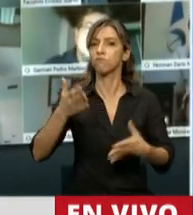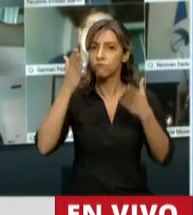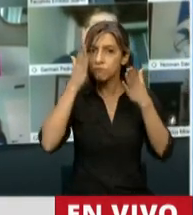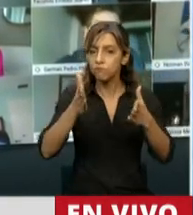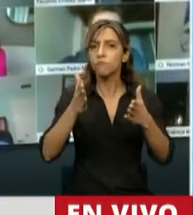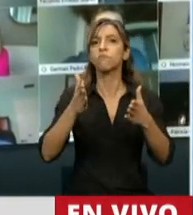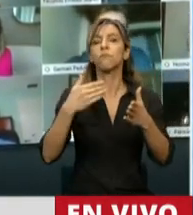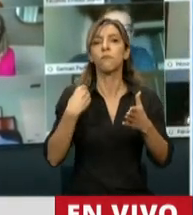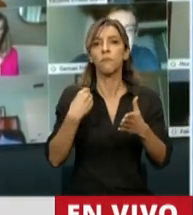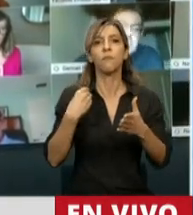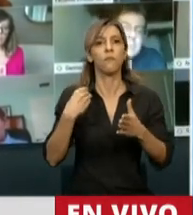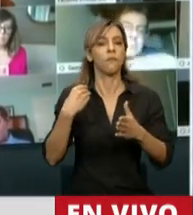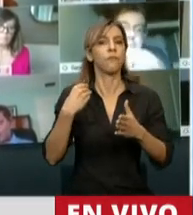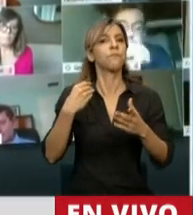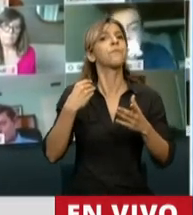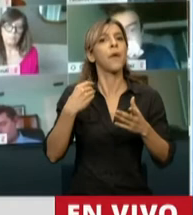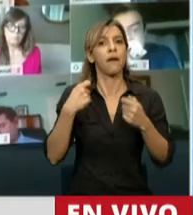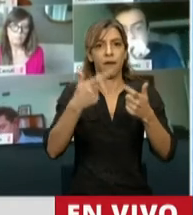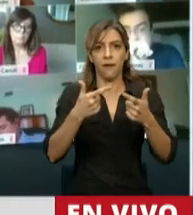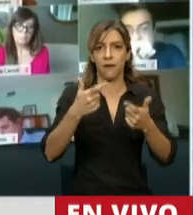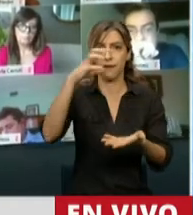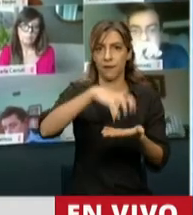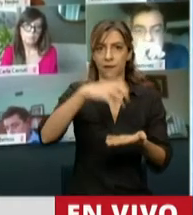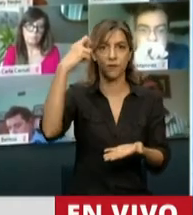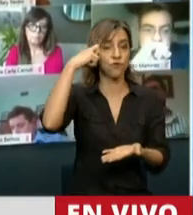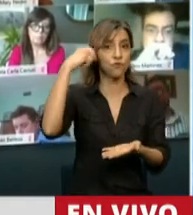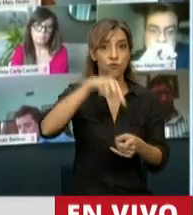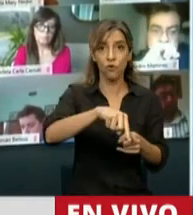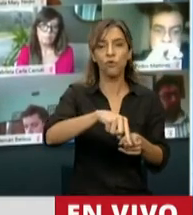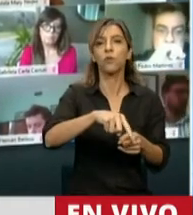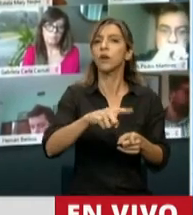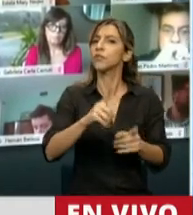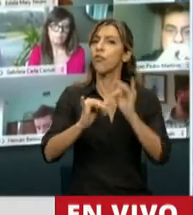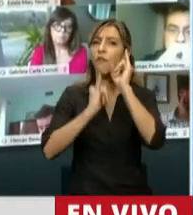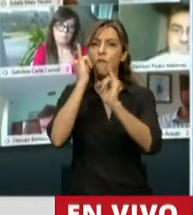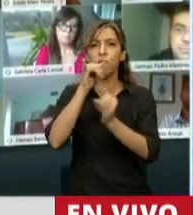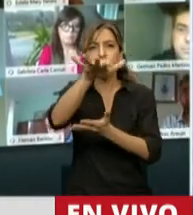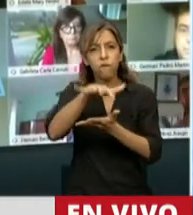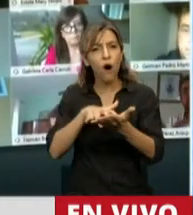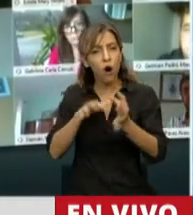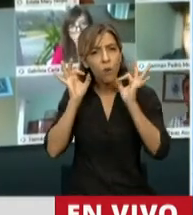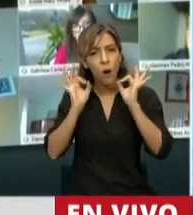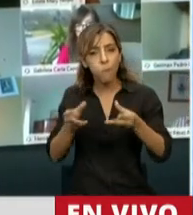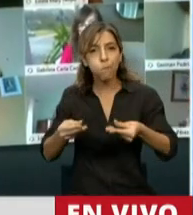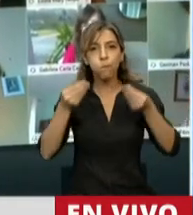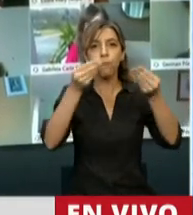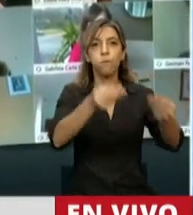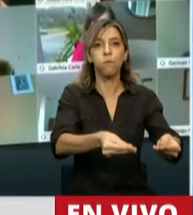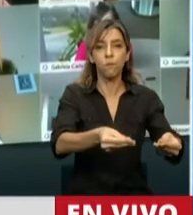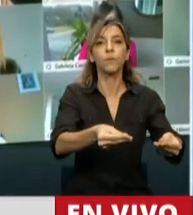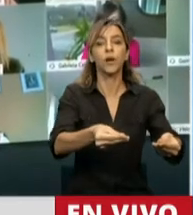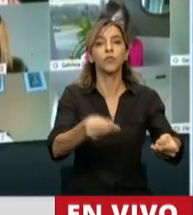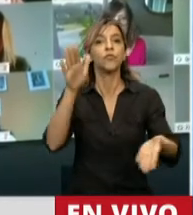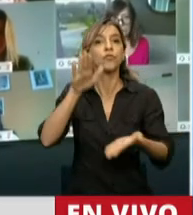remitir al Honorable Congreso de la Nación el informe de los resultados de la operación